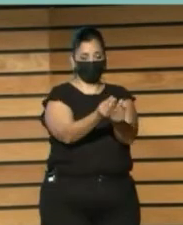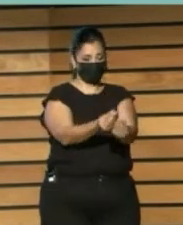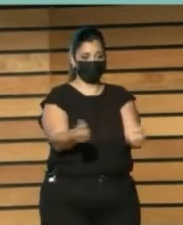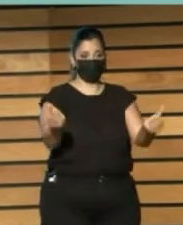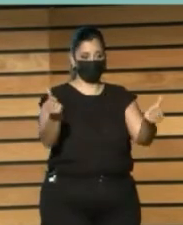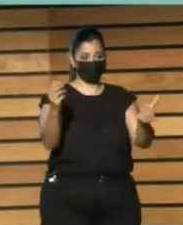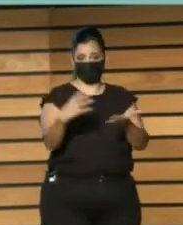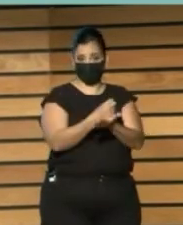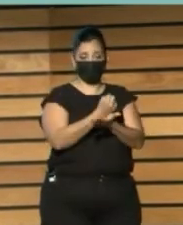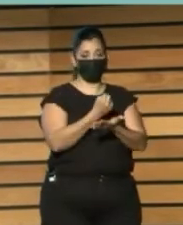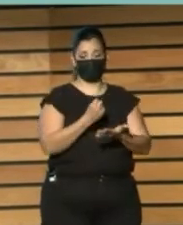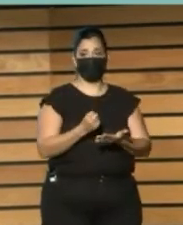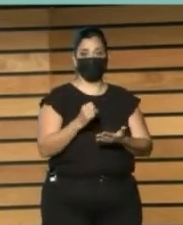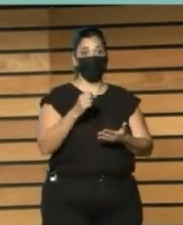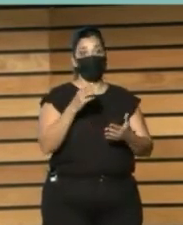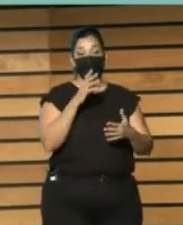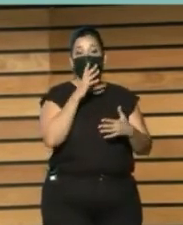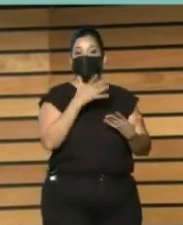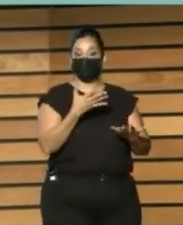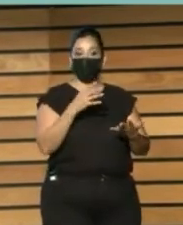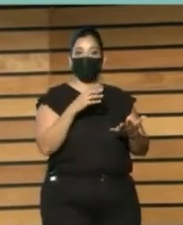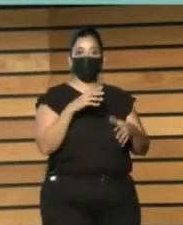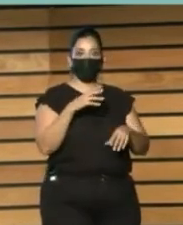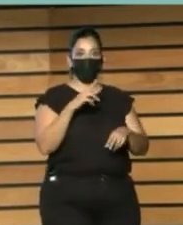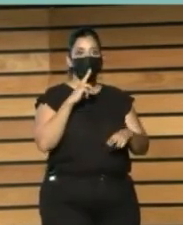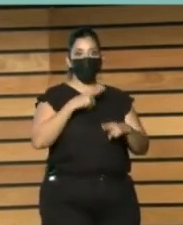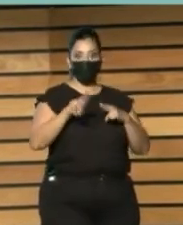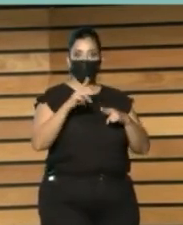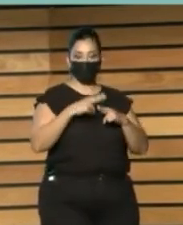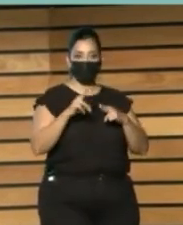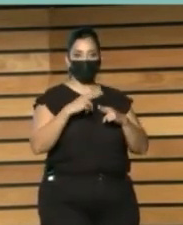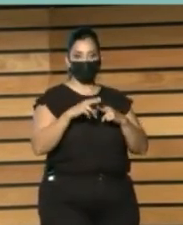Medioambiental Hay una serie De políticas En ese sentido